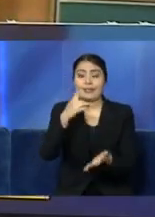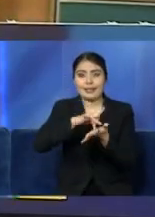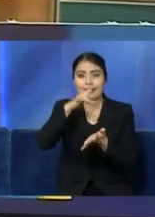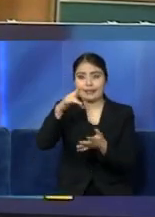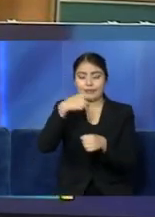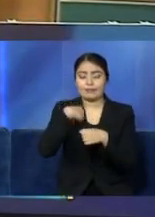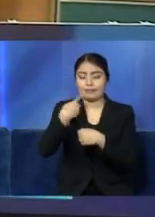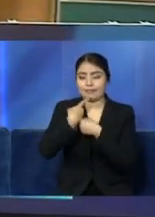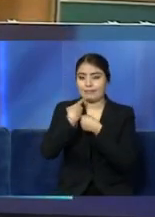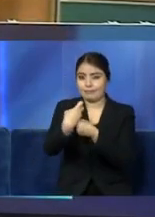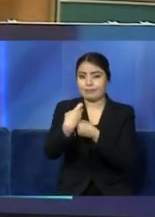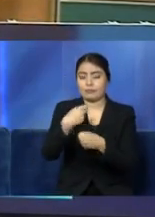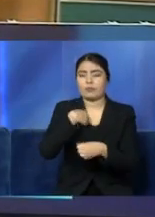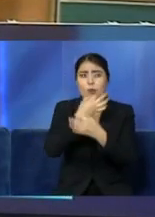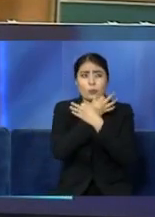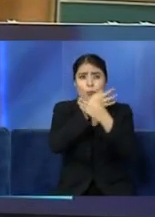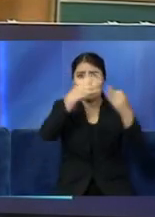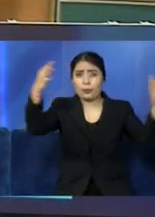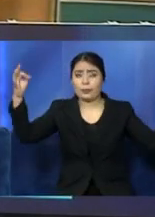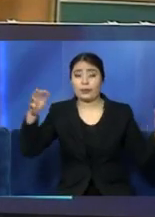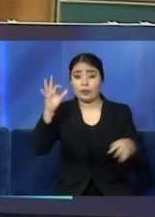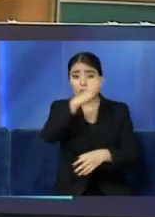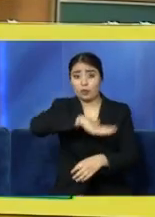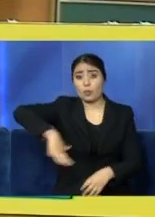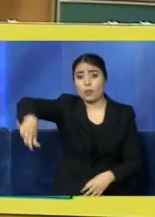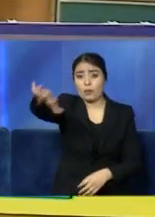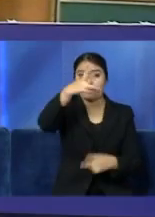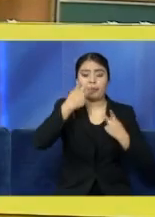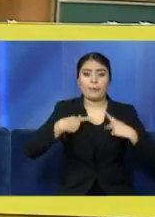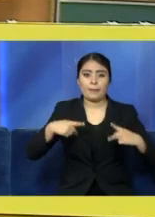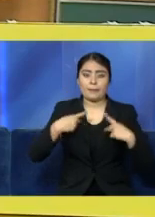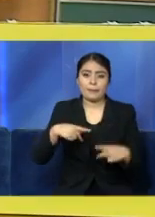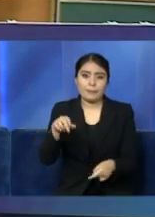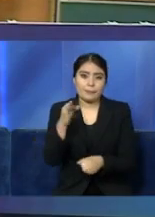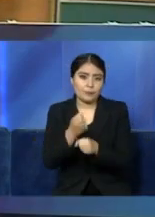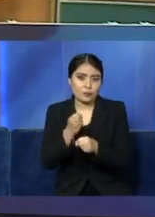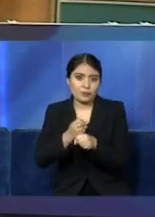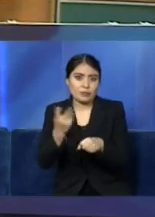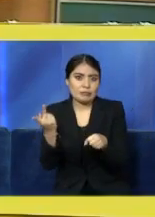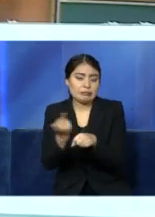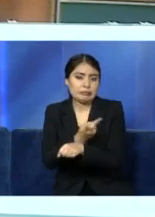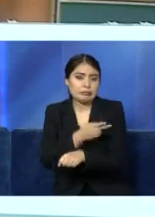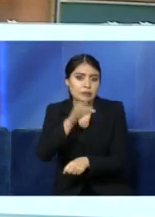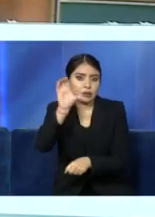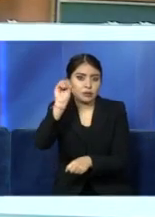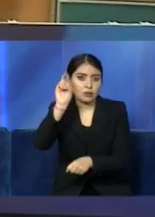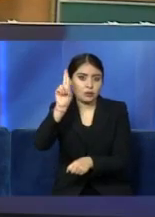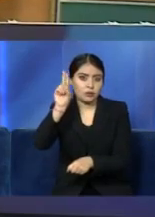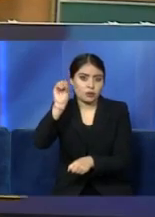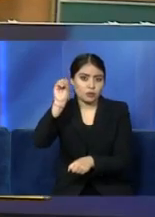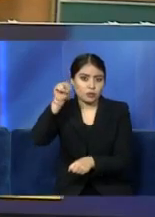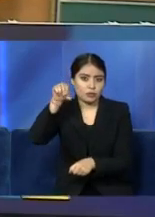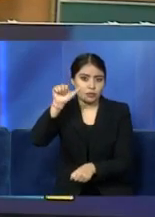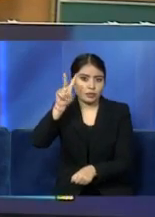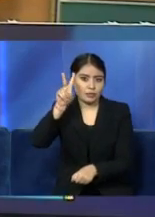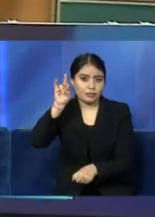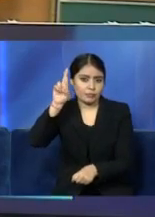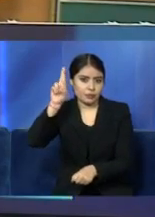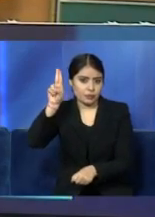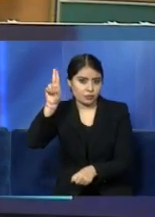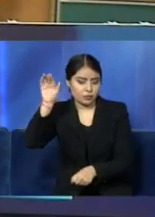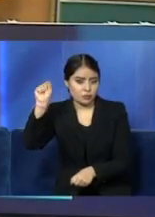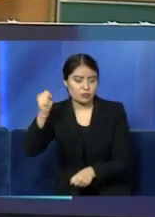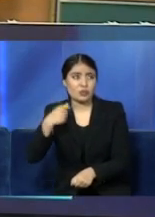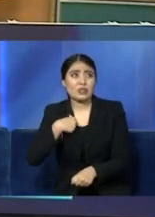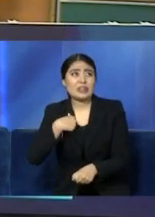porque queremos informar a la población de la situación que estamos viviendo ahorita con esta pandemia del coronavirus. Nosotros necesitamos que la